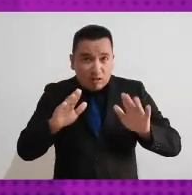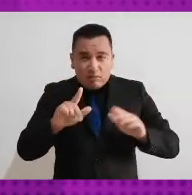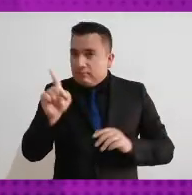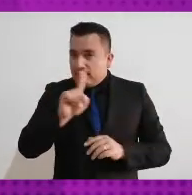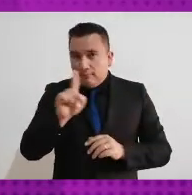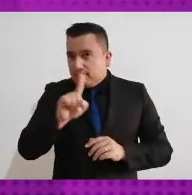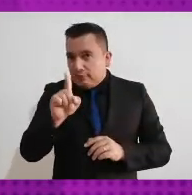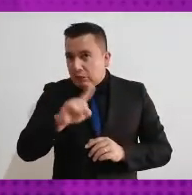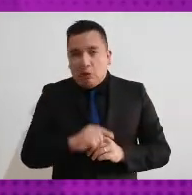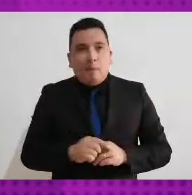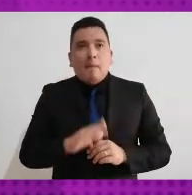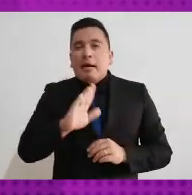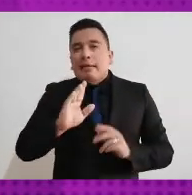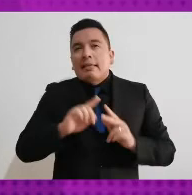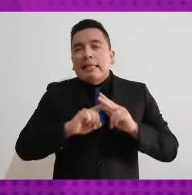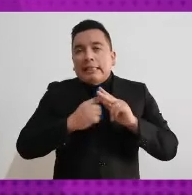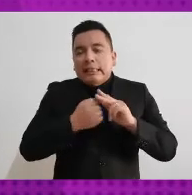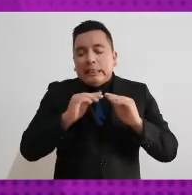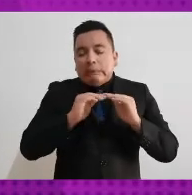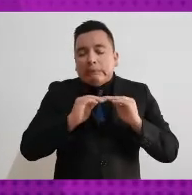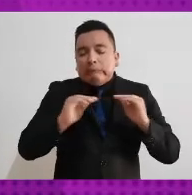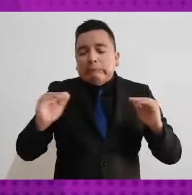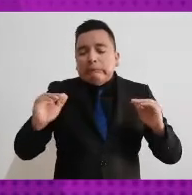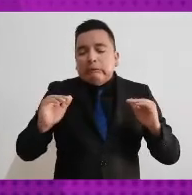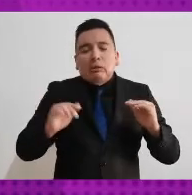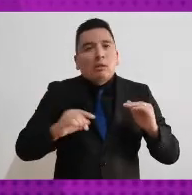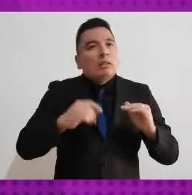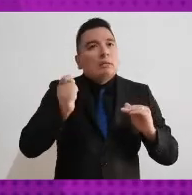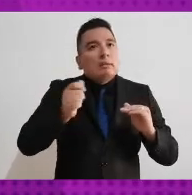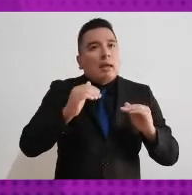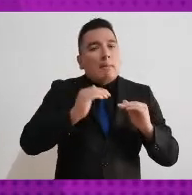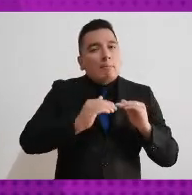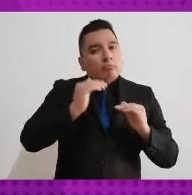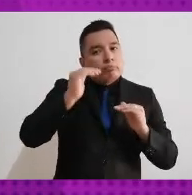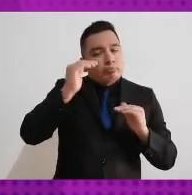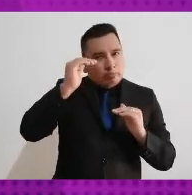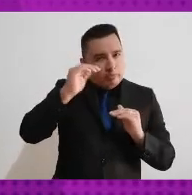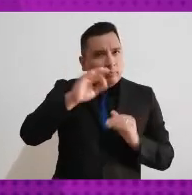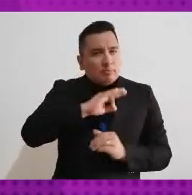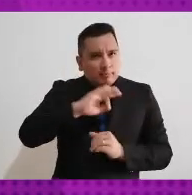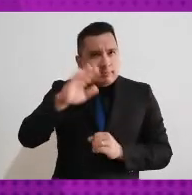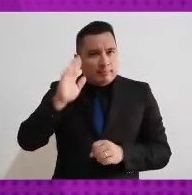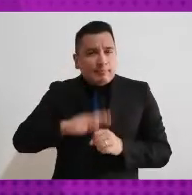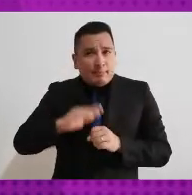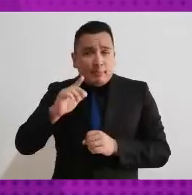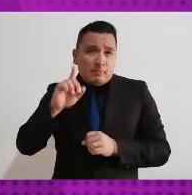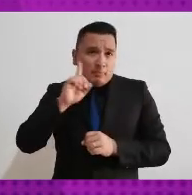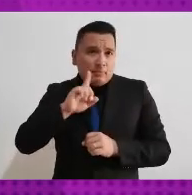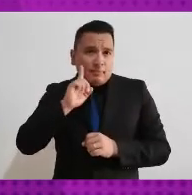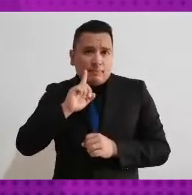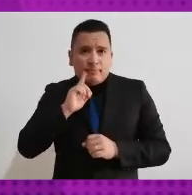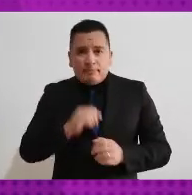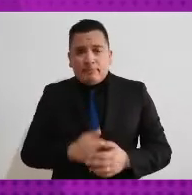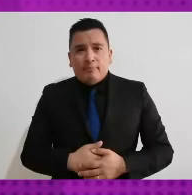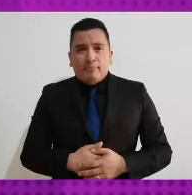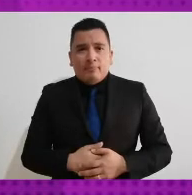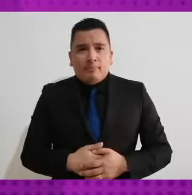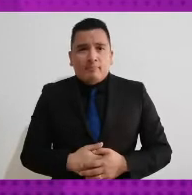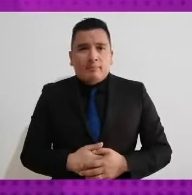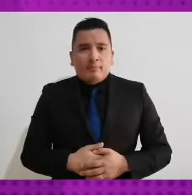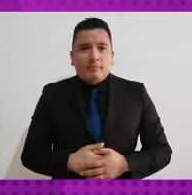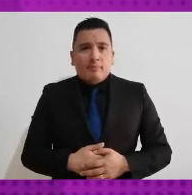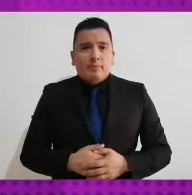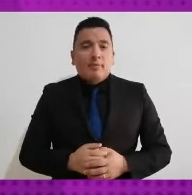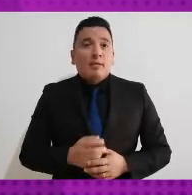es un límite, no es el máximo, y por lo tanto, al ser un piso mínimo para la participación política de las mujeres, la